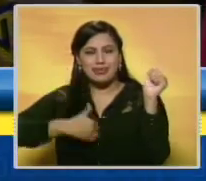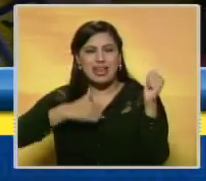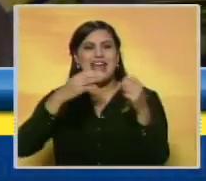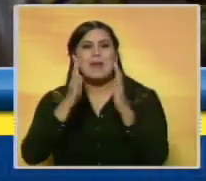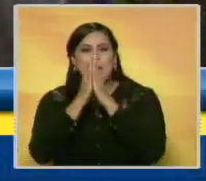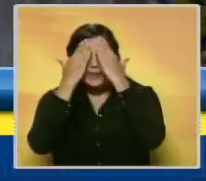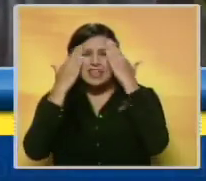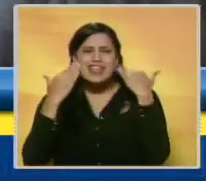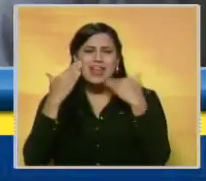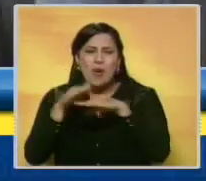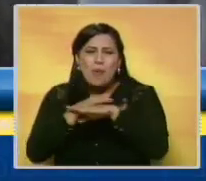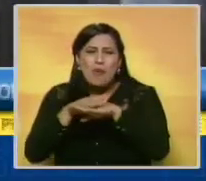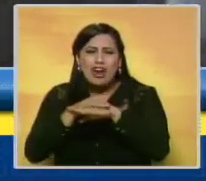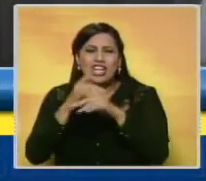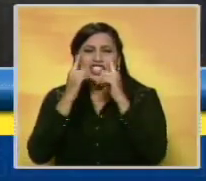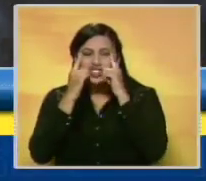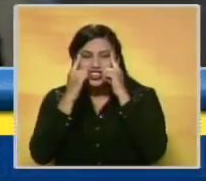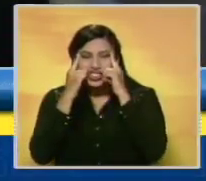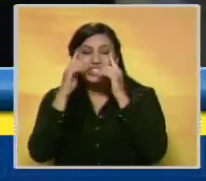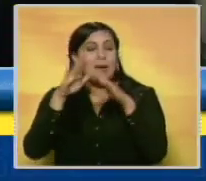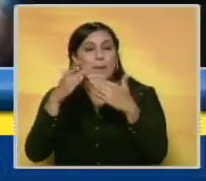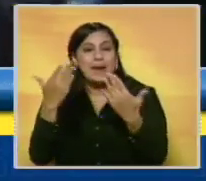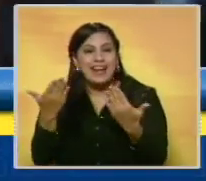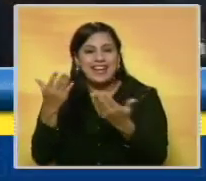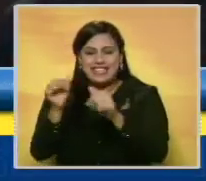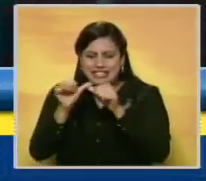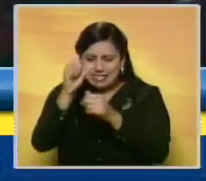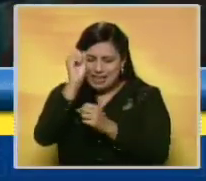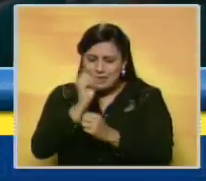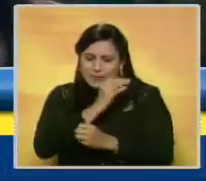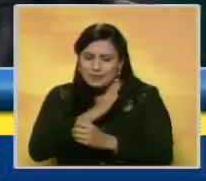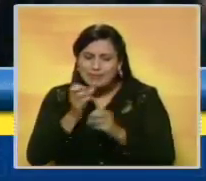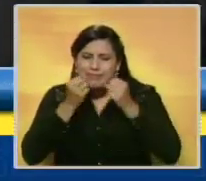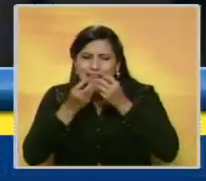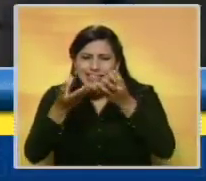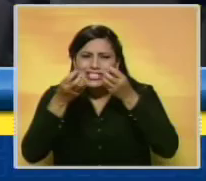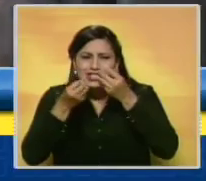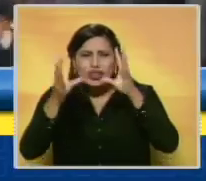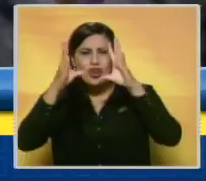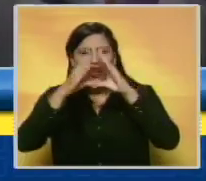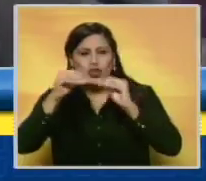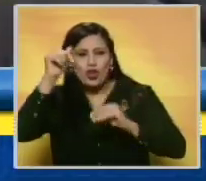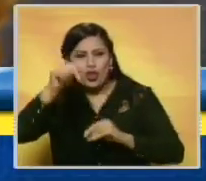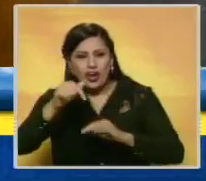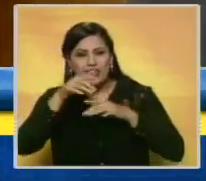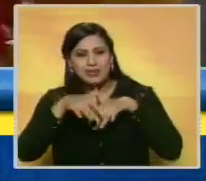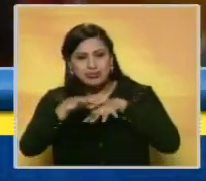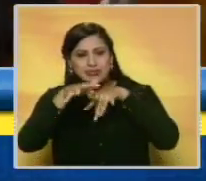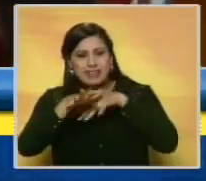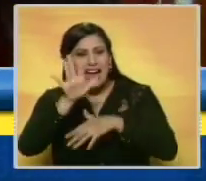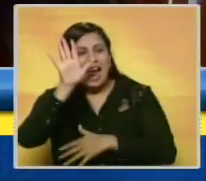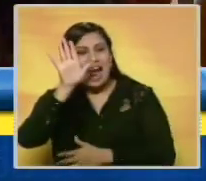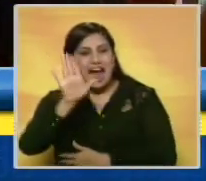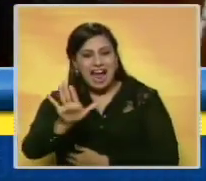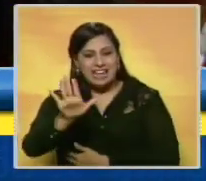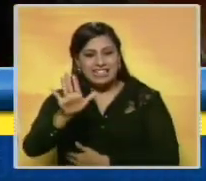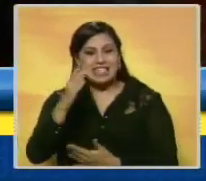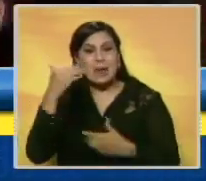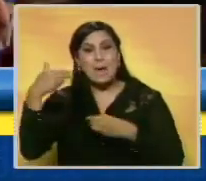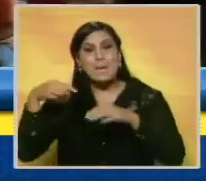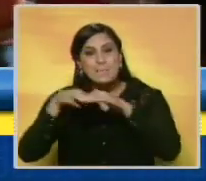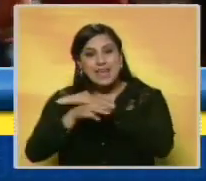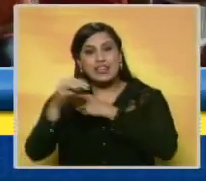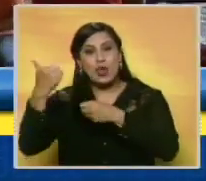Virgen Morena, a la Virgen Chinita, para que nos siga bendiciendo en todo este esfuerzo de gestión que hacemos desde el metro de